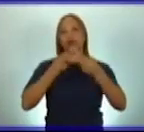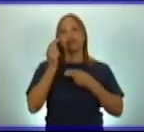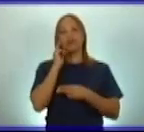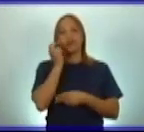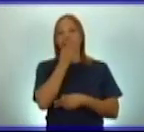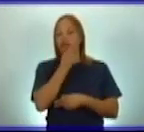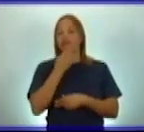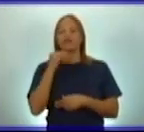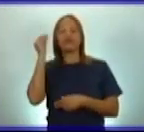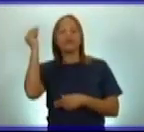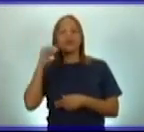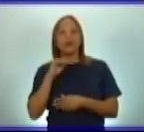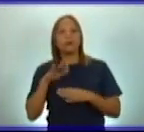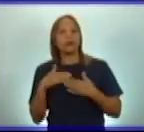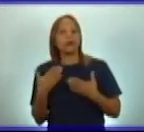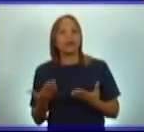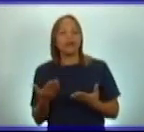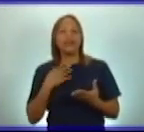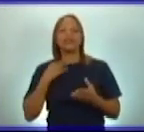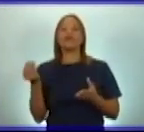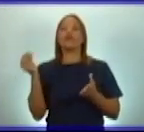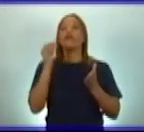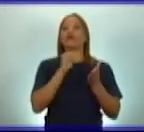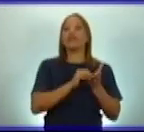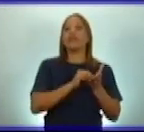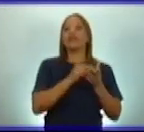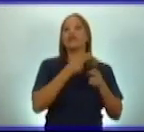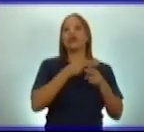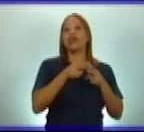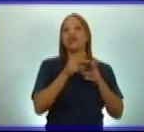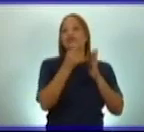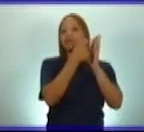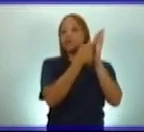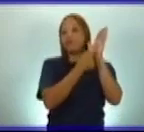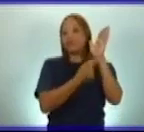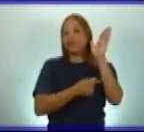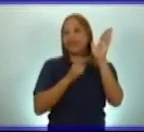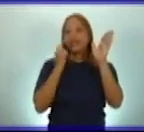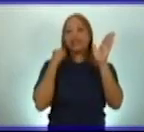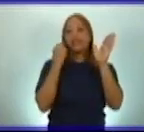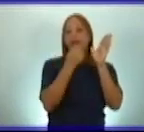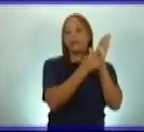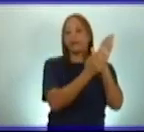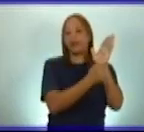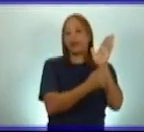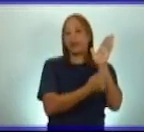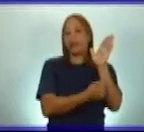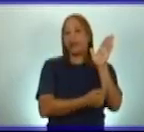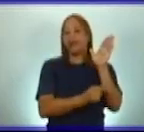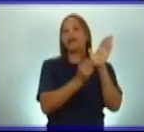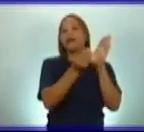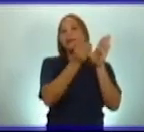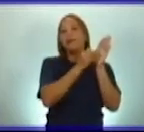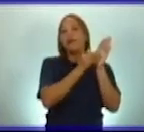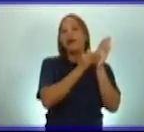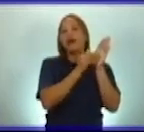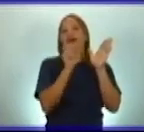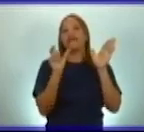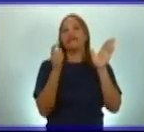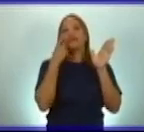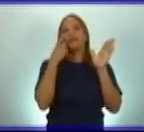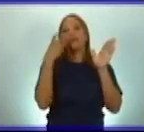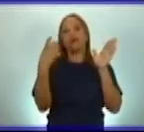ubiques esos hechos en la línea del tiempo. Te ejemplificamos el año de su